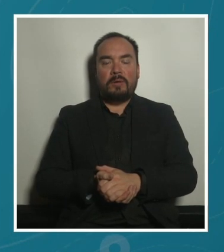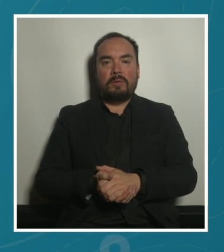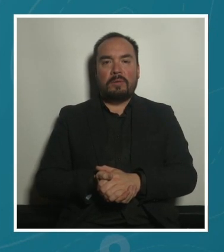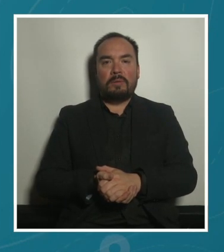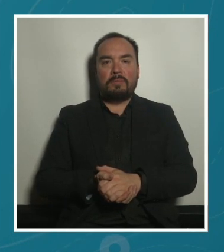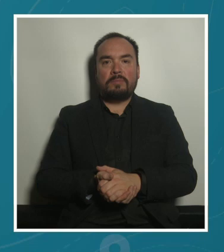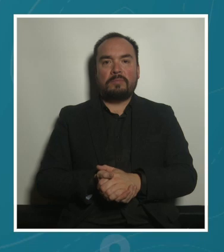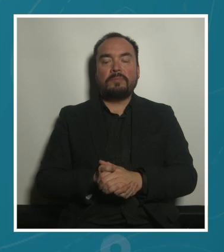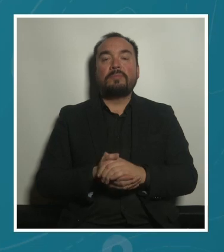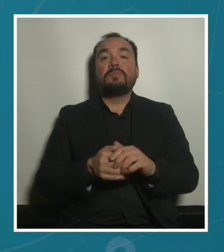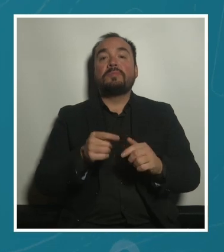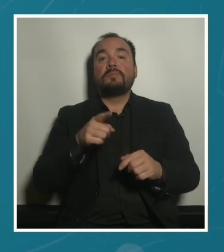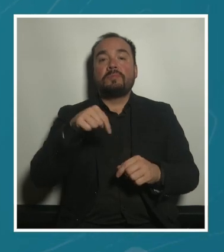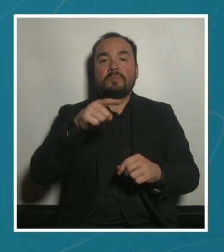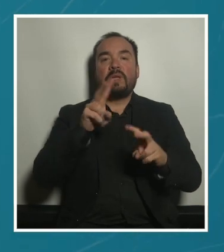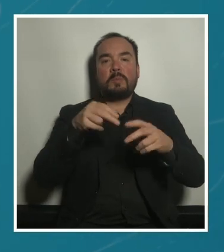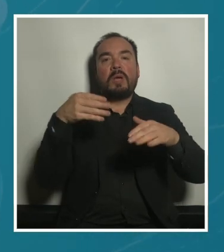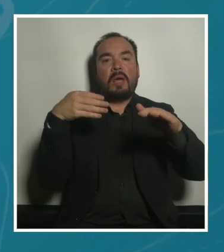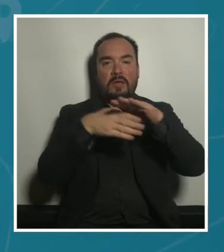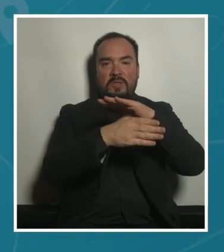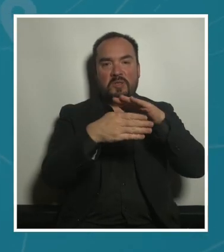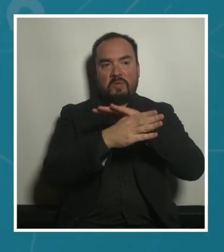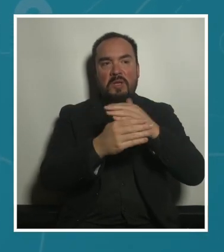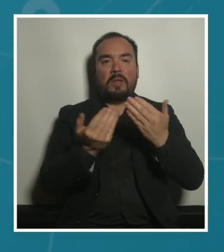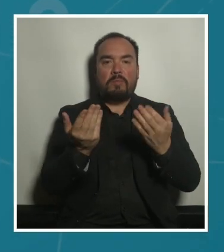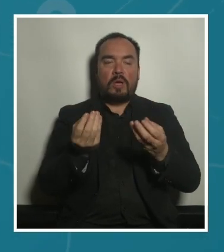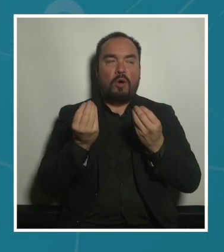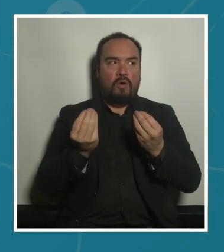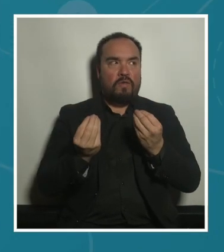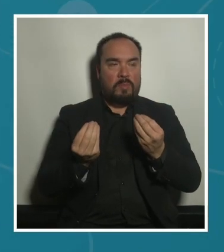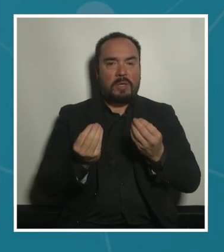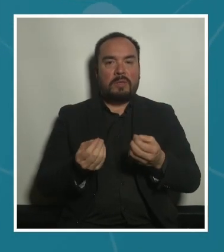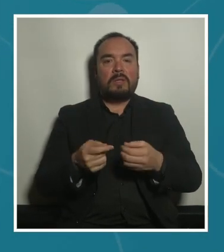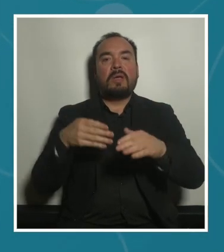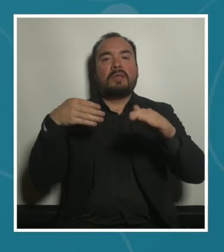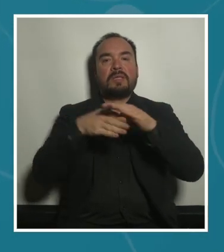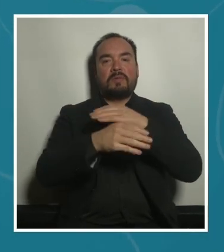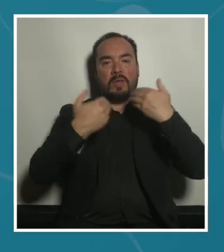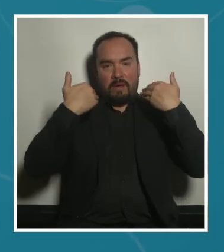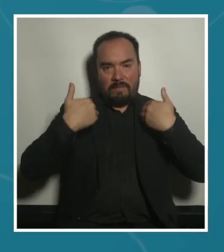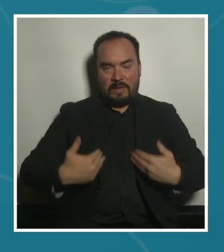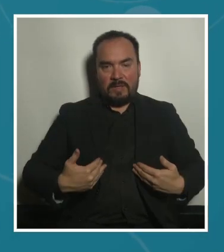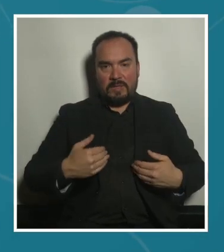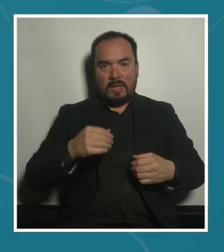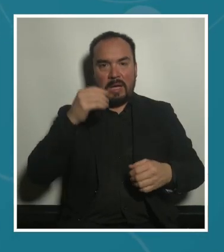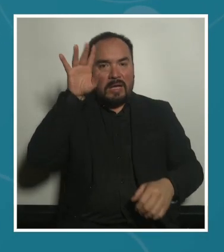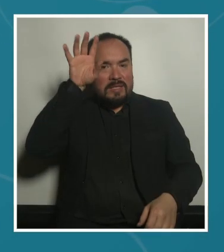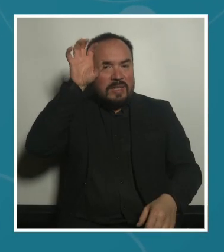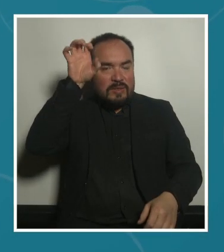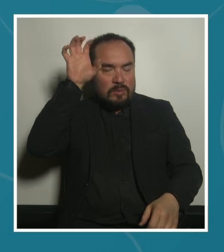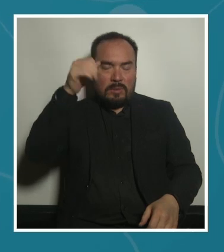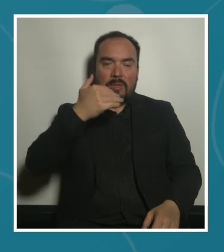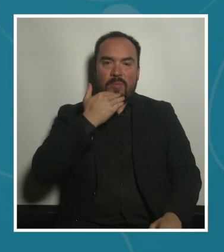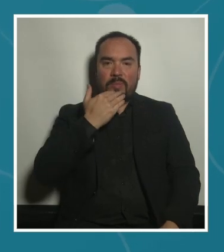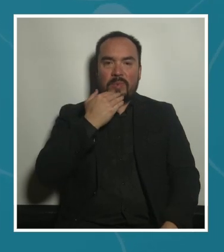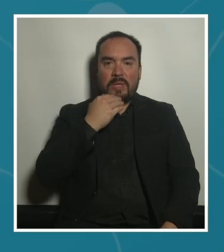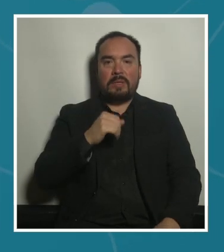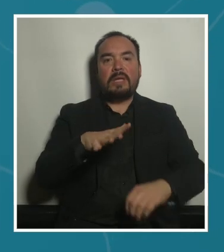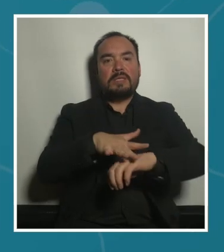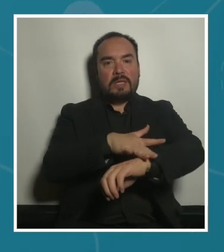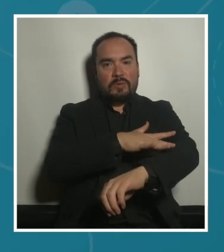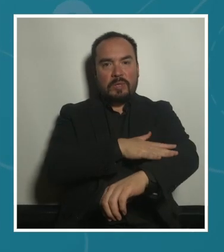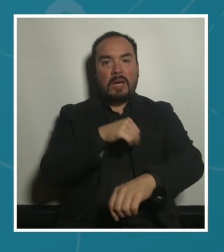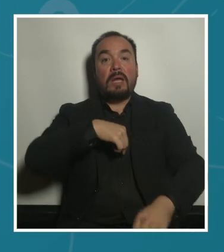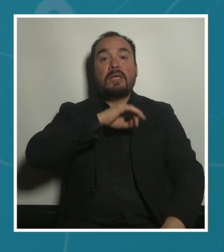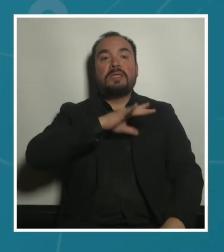cuando estamos hablando de accesibilidad estamos hablando por supuesto de accesibilidad física sensorial y cognitiva no sé cómo es en